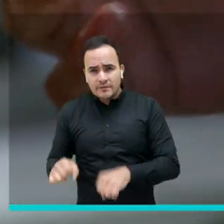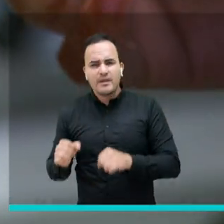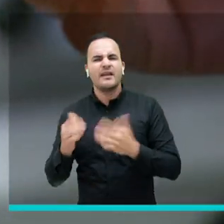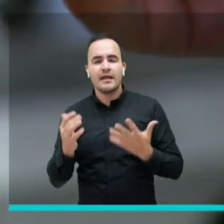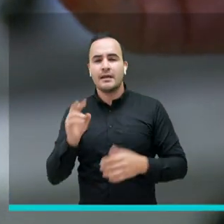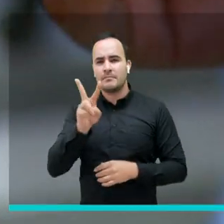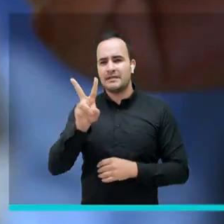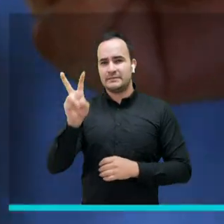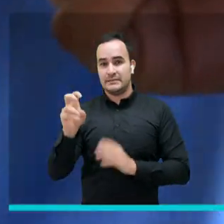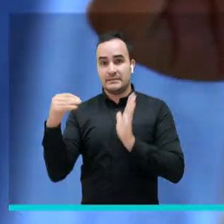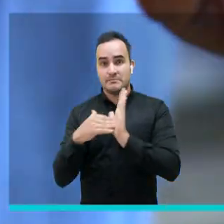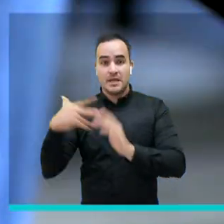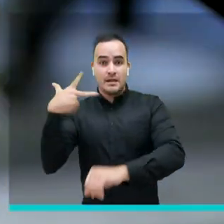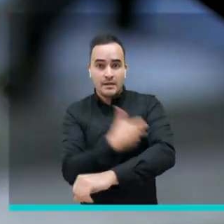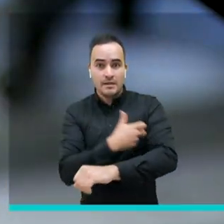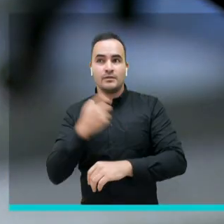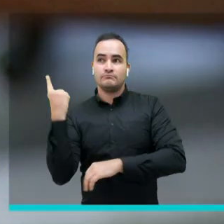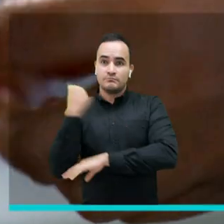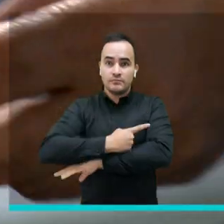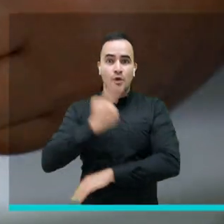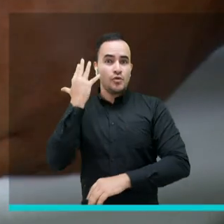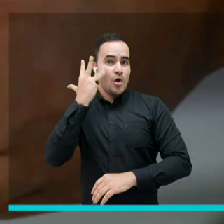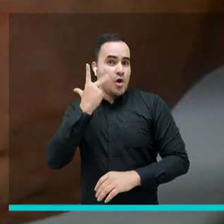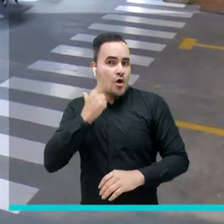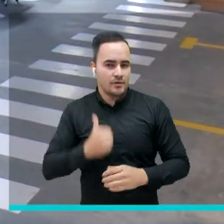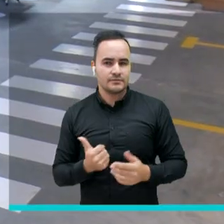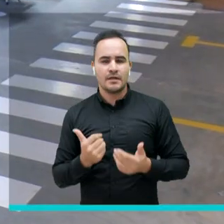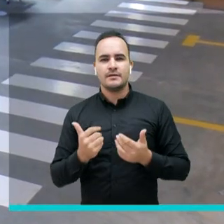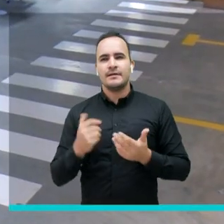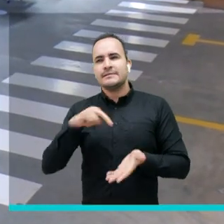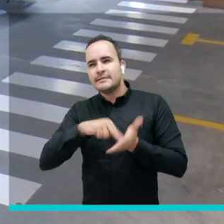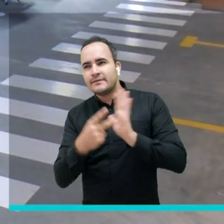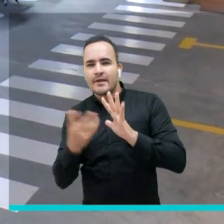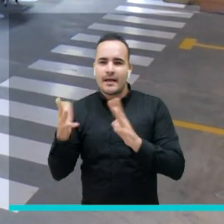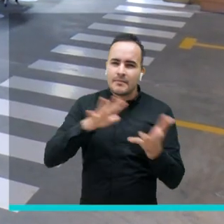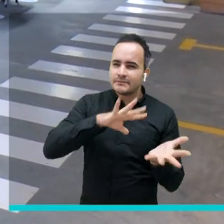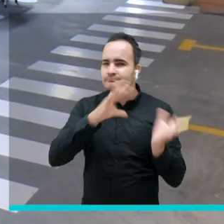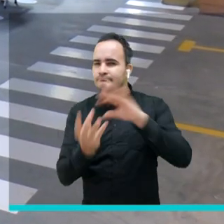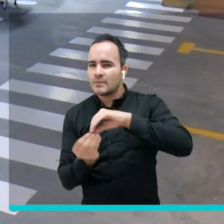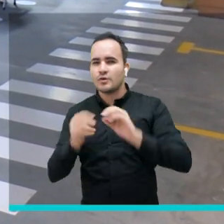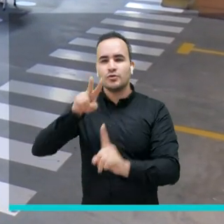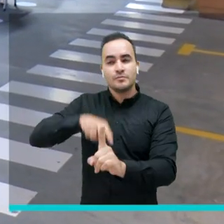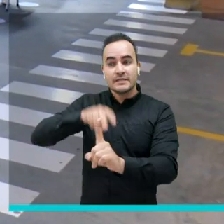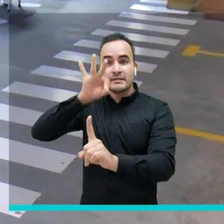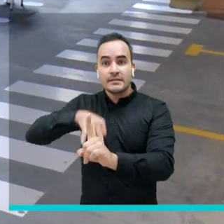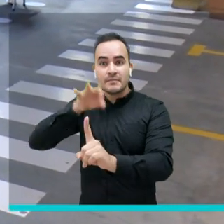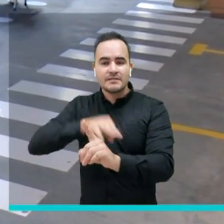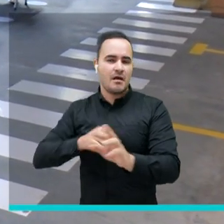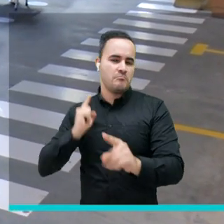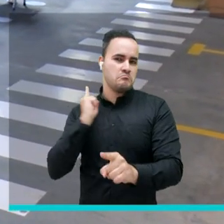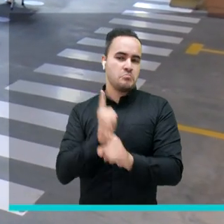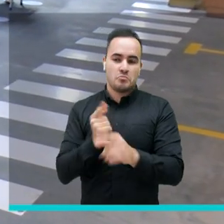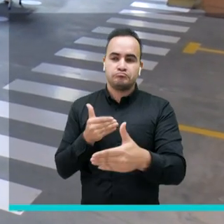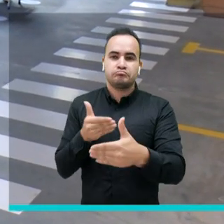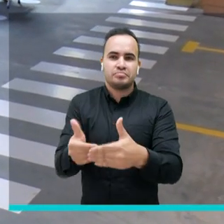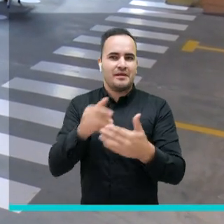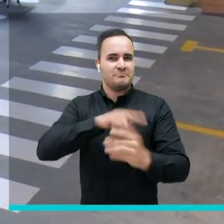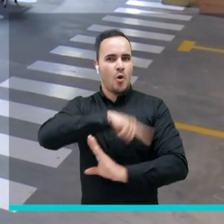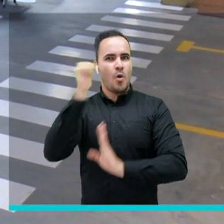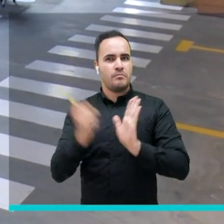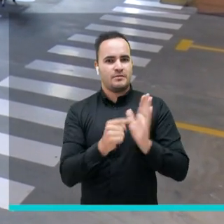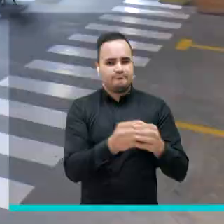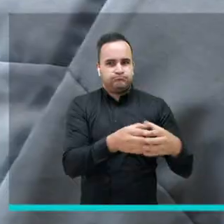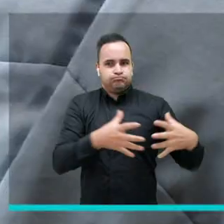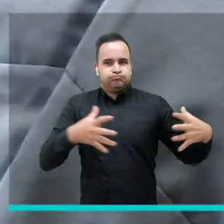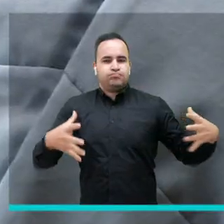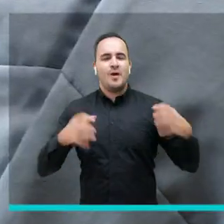de colocar 27 mil dosis diarias. Esto quiere decir, en un término de dos o tres meses, estaríamos logrando esta importante meta